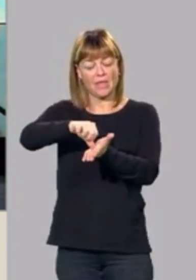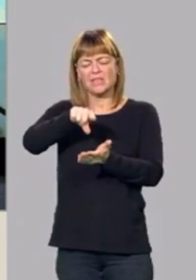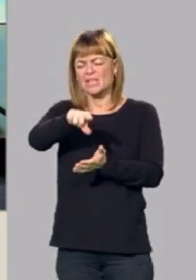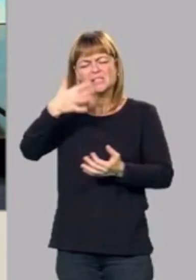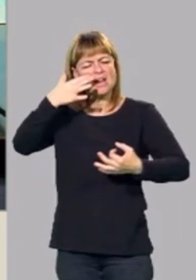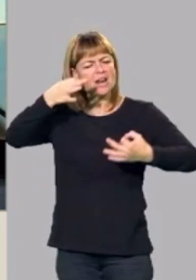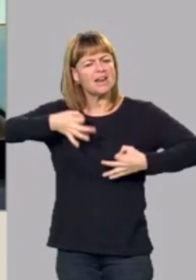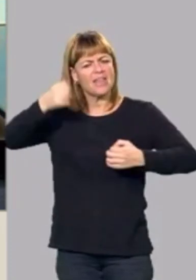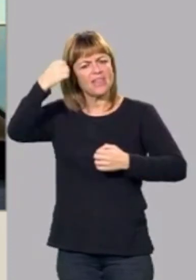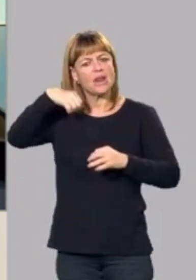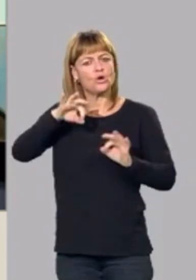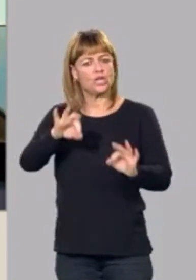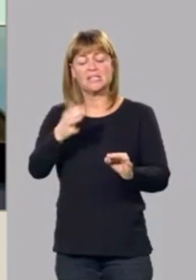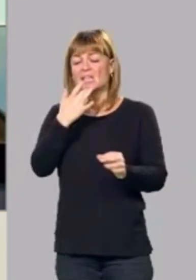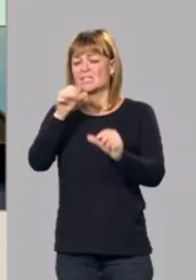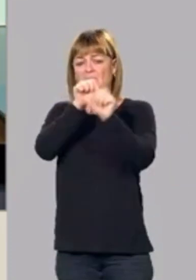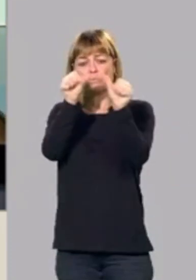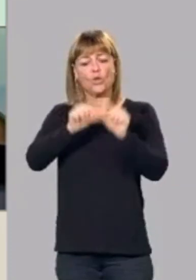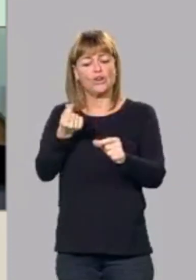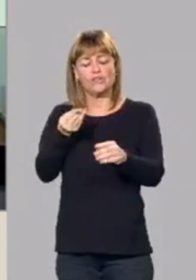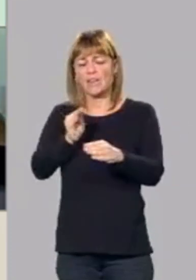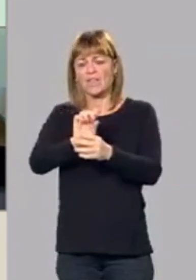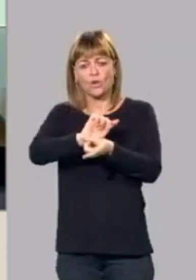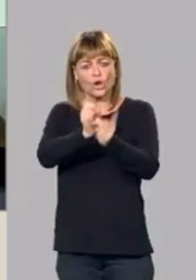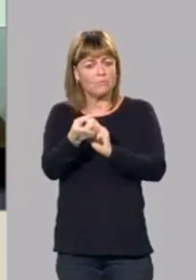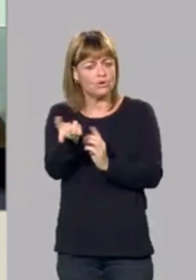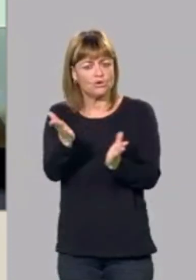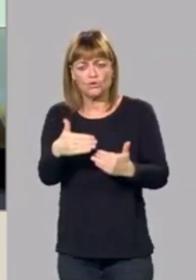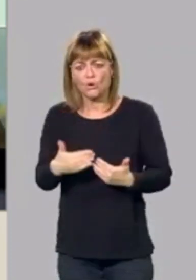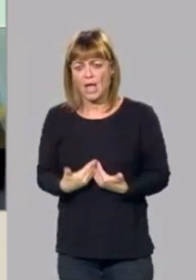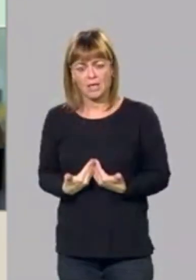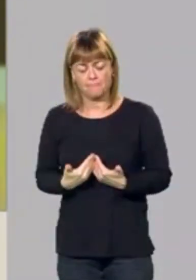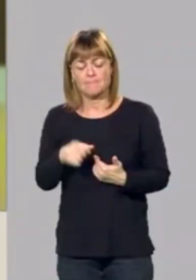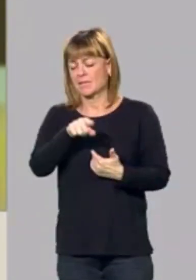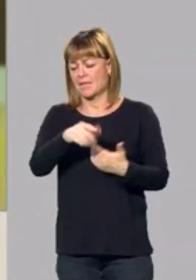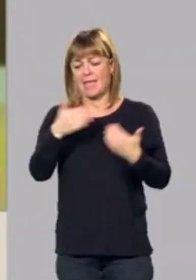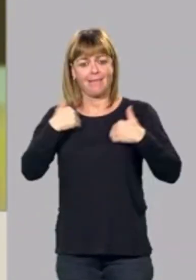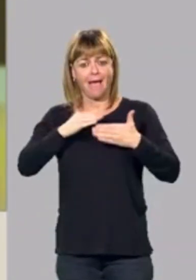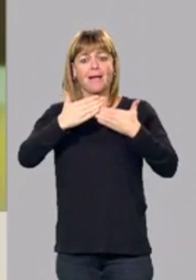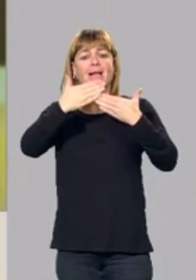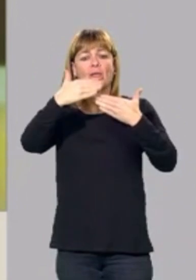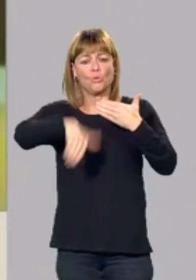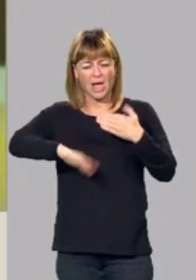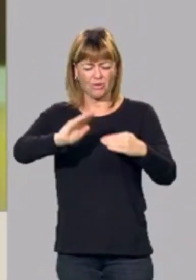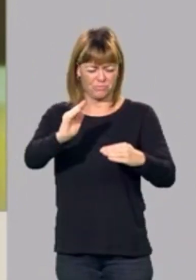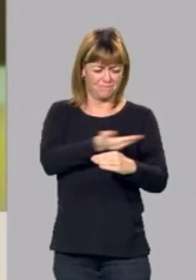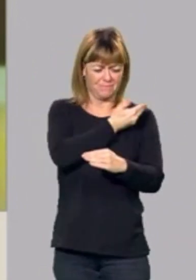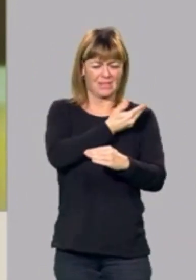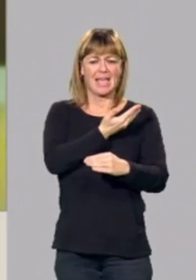Aragón. Y si no hay un cambio de modelo de financiación, que por cierto está caducado desde hace una década,